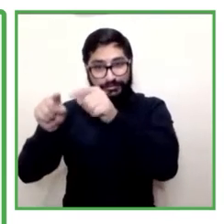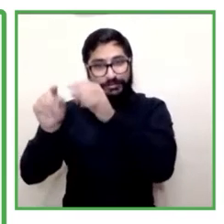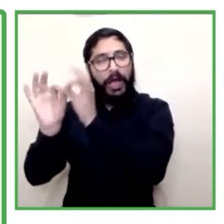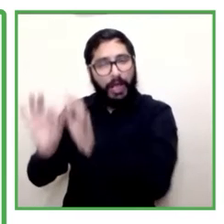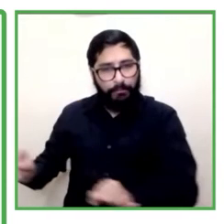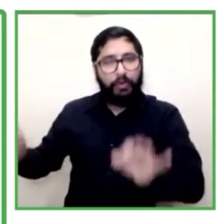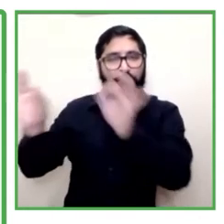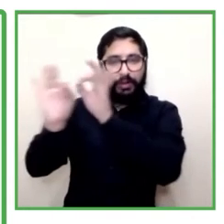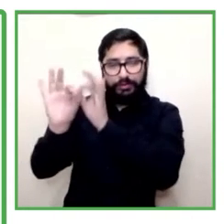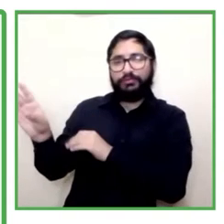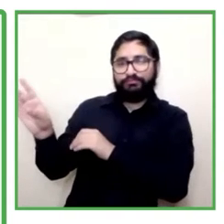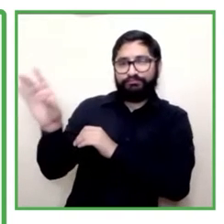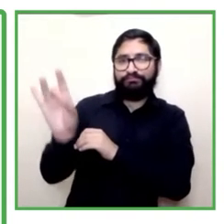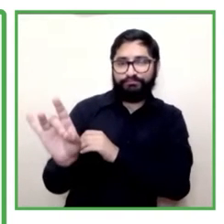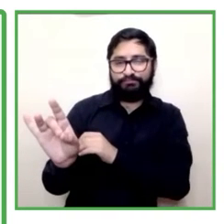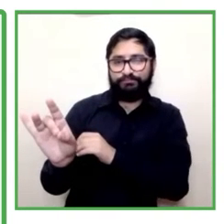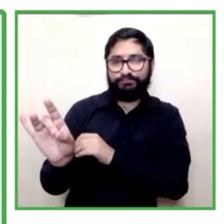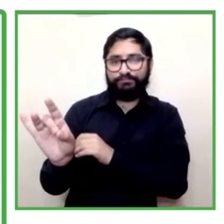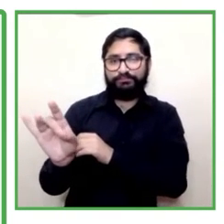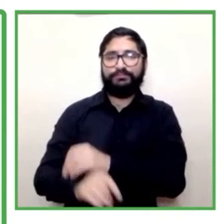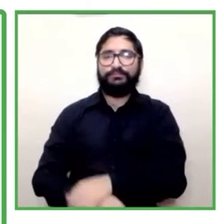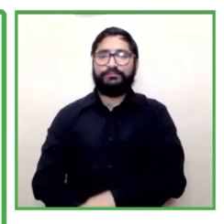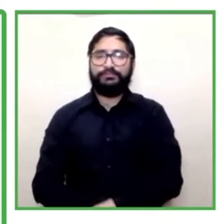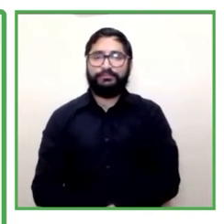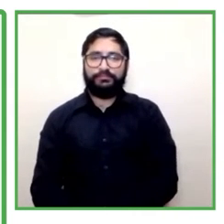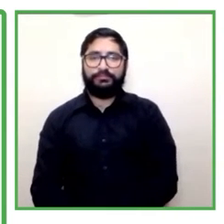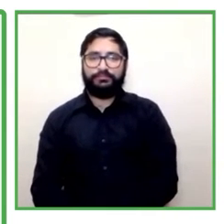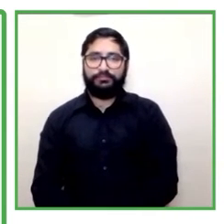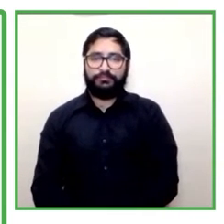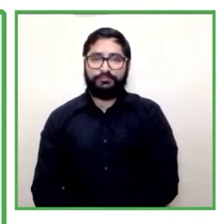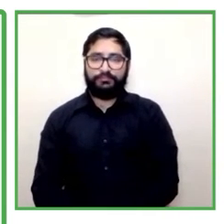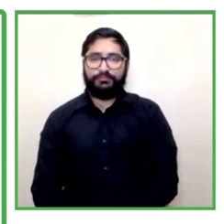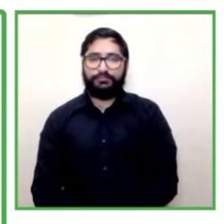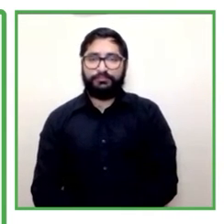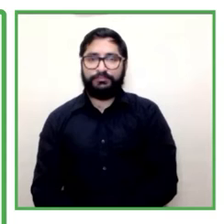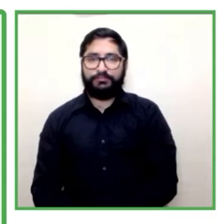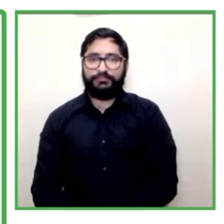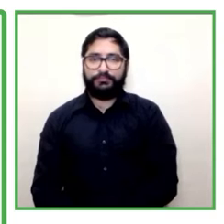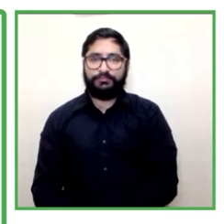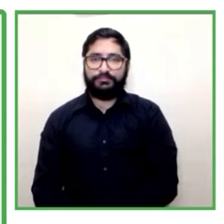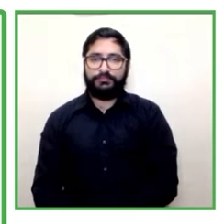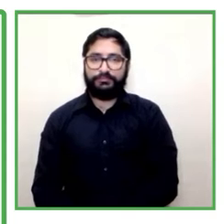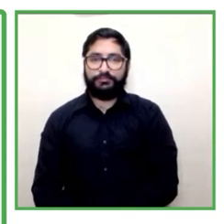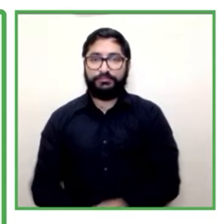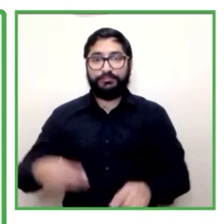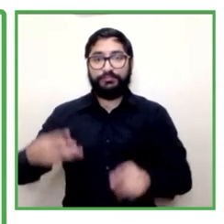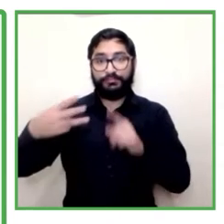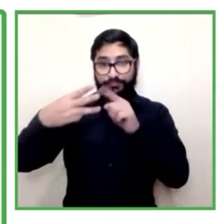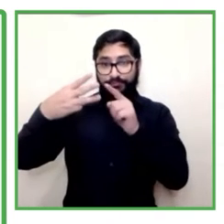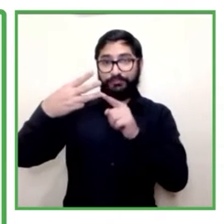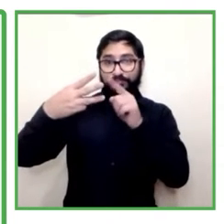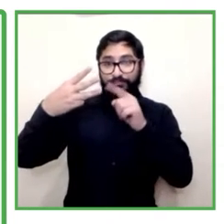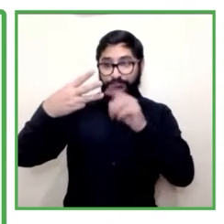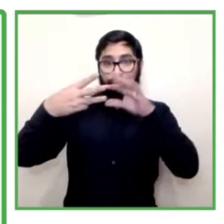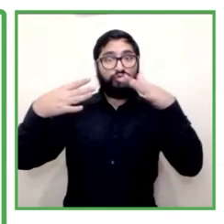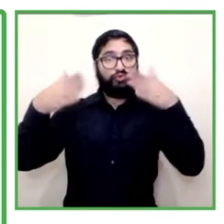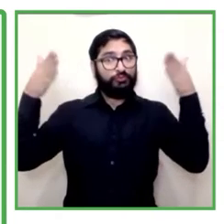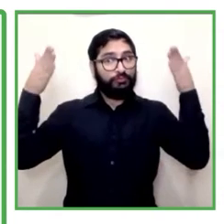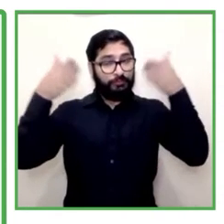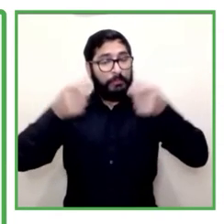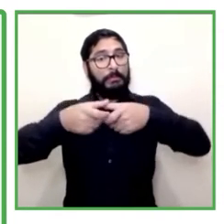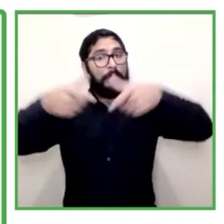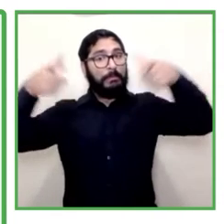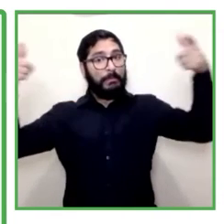a nuestro grande quehacer y estos dos grandes campos de acción que tienen que ver con la inclusión laboral y la